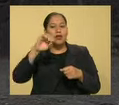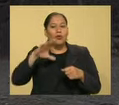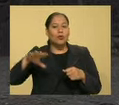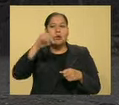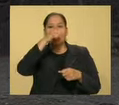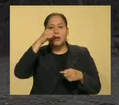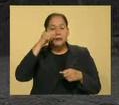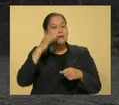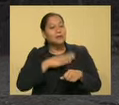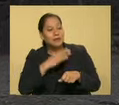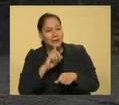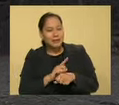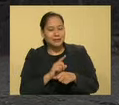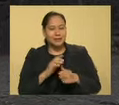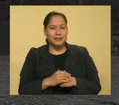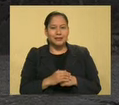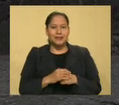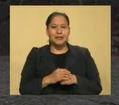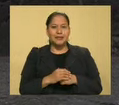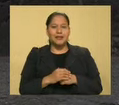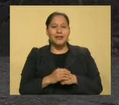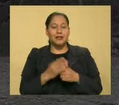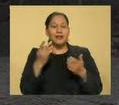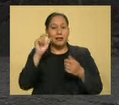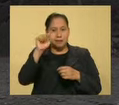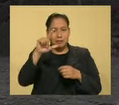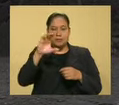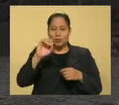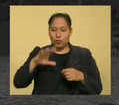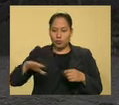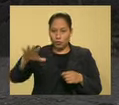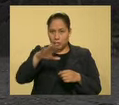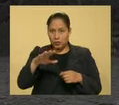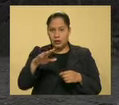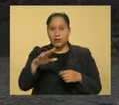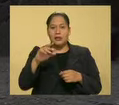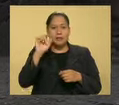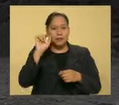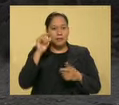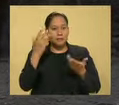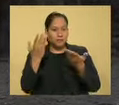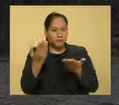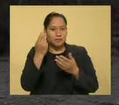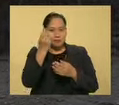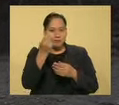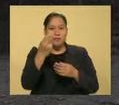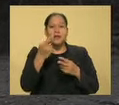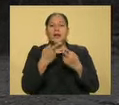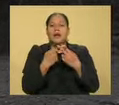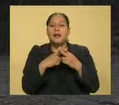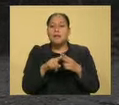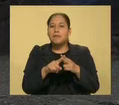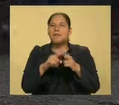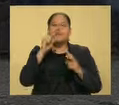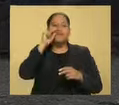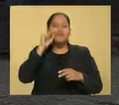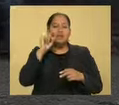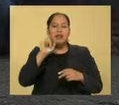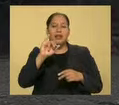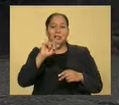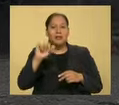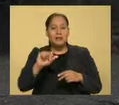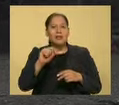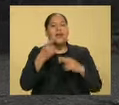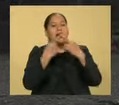¡Buenos días! ¡Buenos días! Y esta colonia, precisamente, en el inicio del porfiriato, es cuando